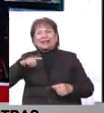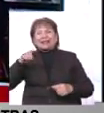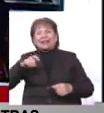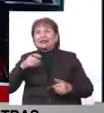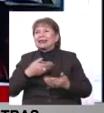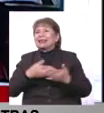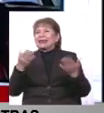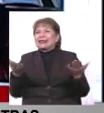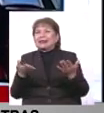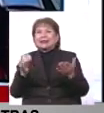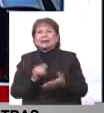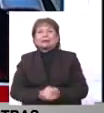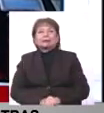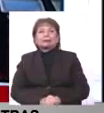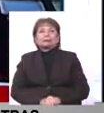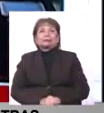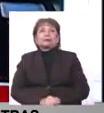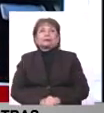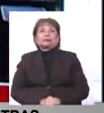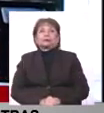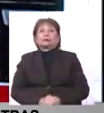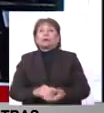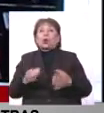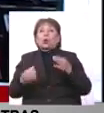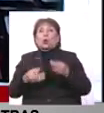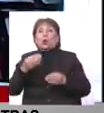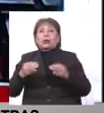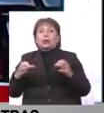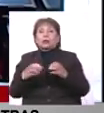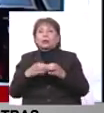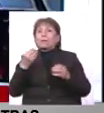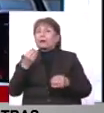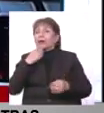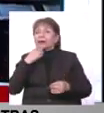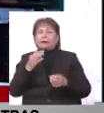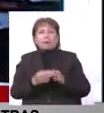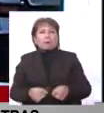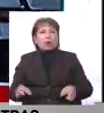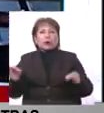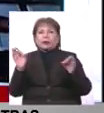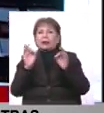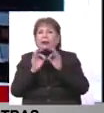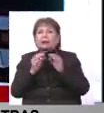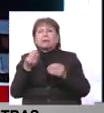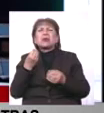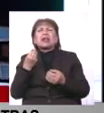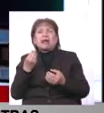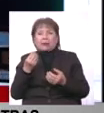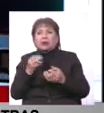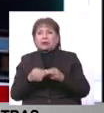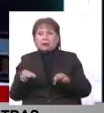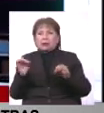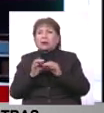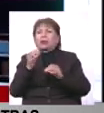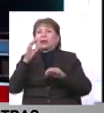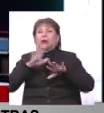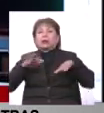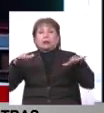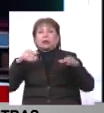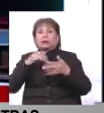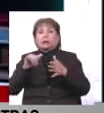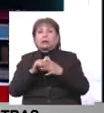estas jurisdicciones porque es importante. ¿Por qué es importante? Porque los niños y niñas